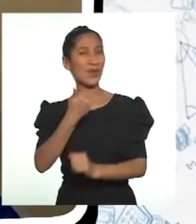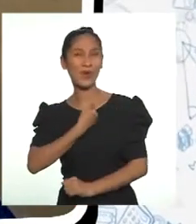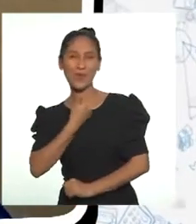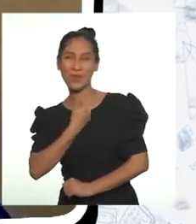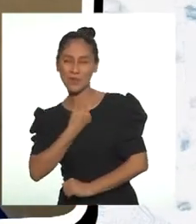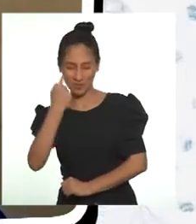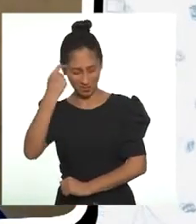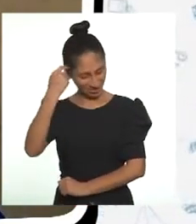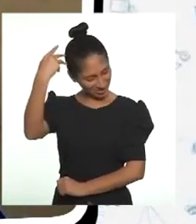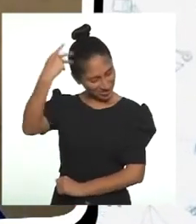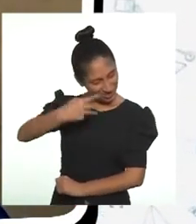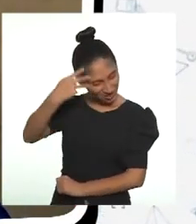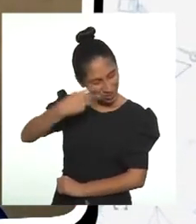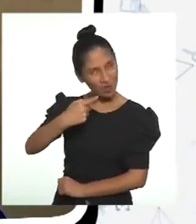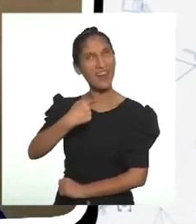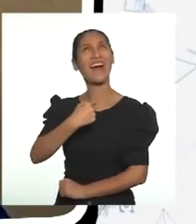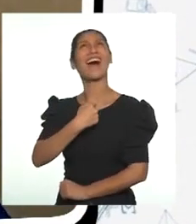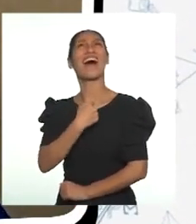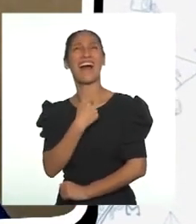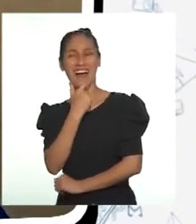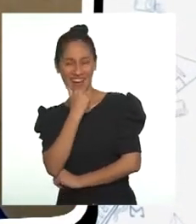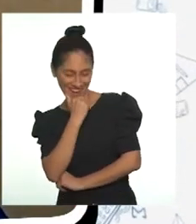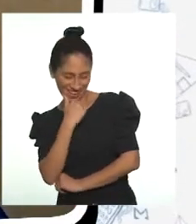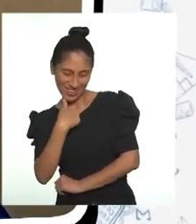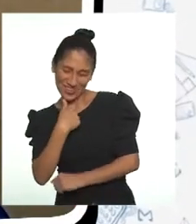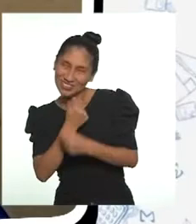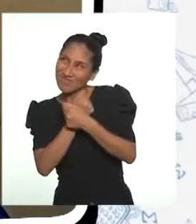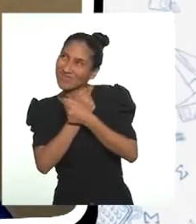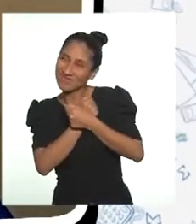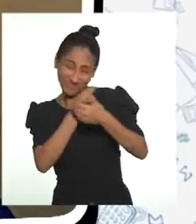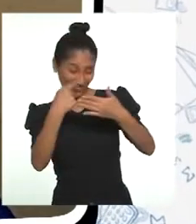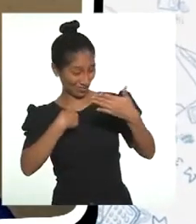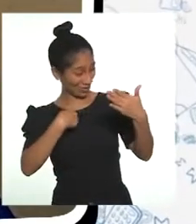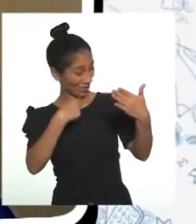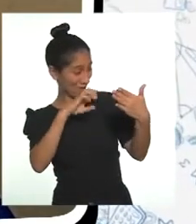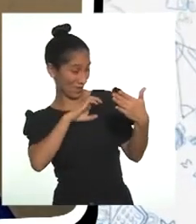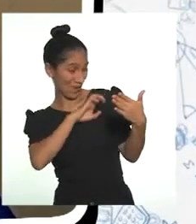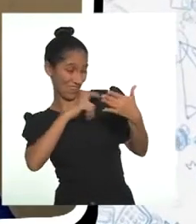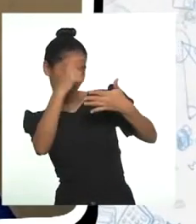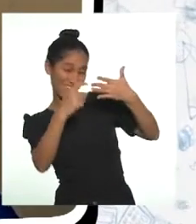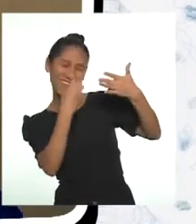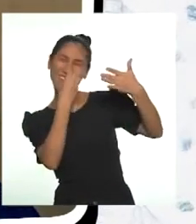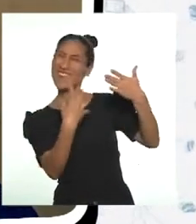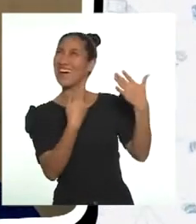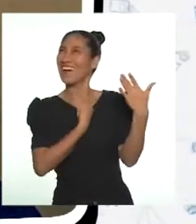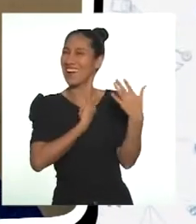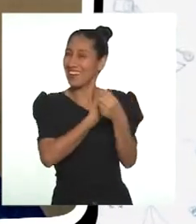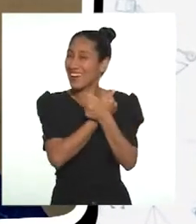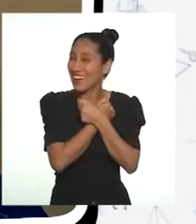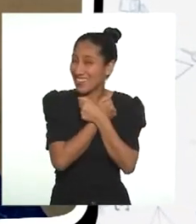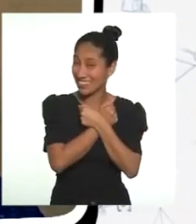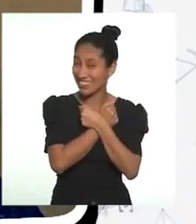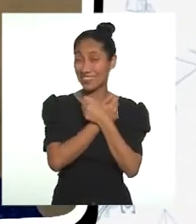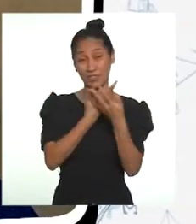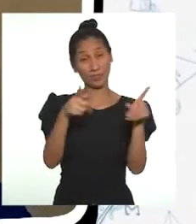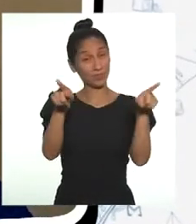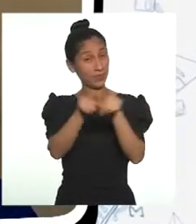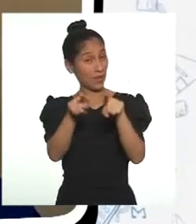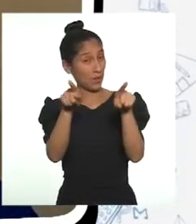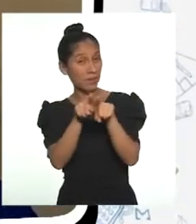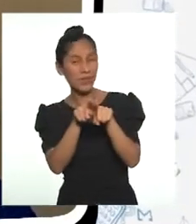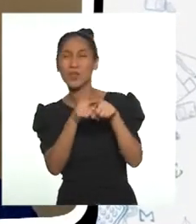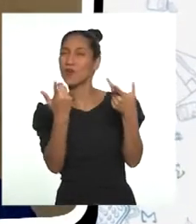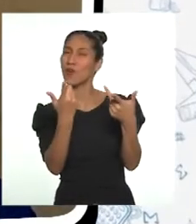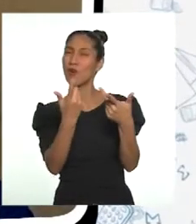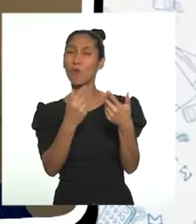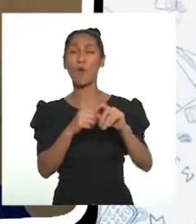seguridad necesaria para amarnos a nosotros mismos. También es importante porque nos ayuda a sobrellevar